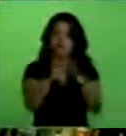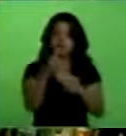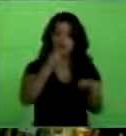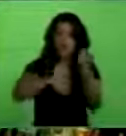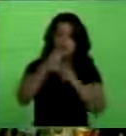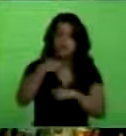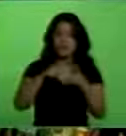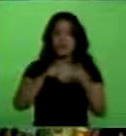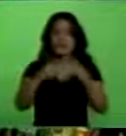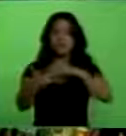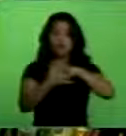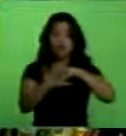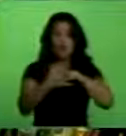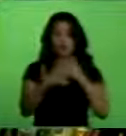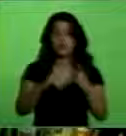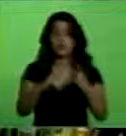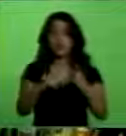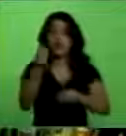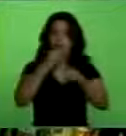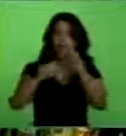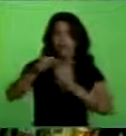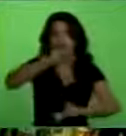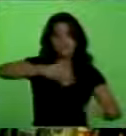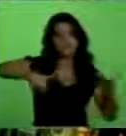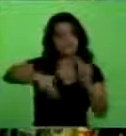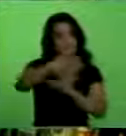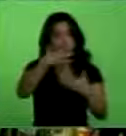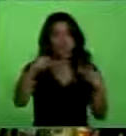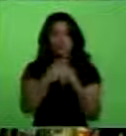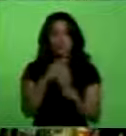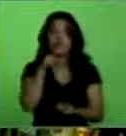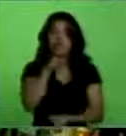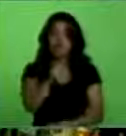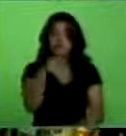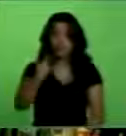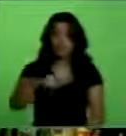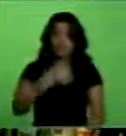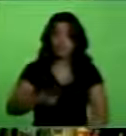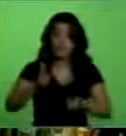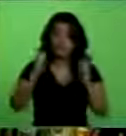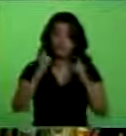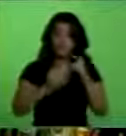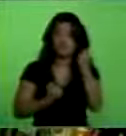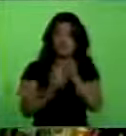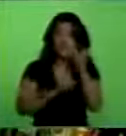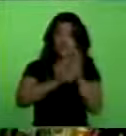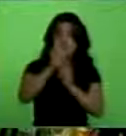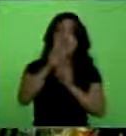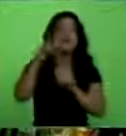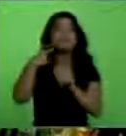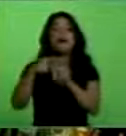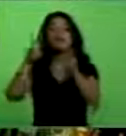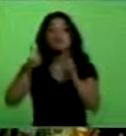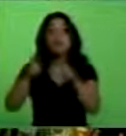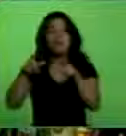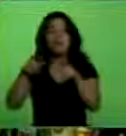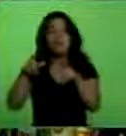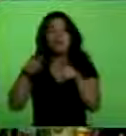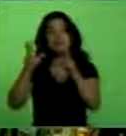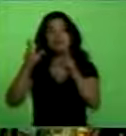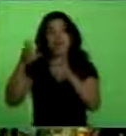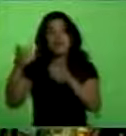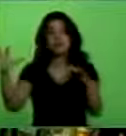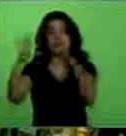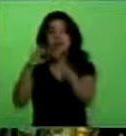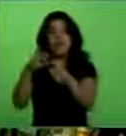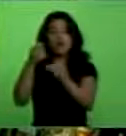entre ese inmenso espacio que es el poderoso motor de Mercosur y las nuevas zonas económicas del ALBA, Petrocaribe. Es una